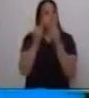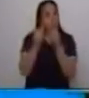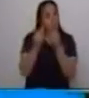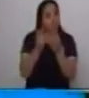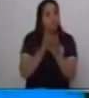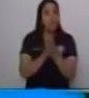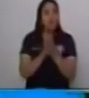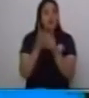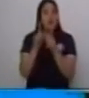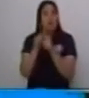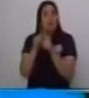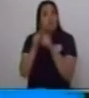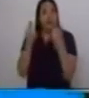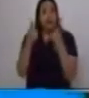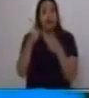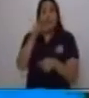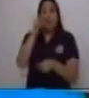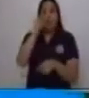no apruebo